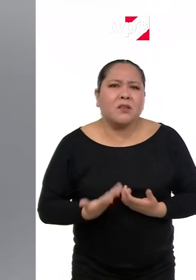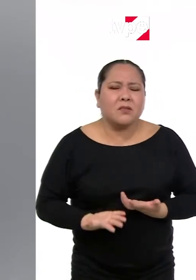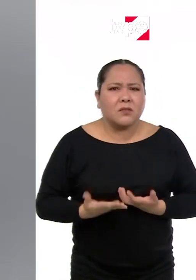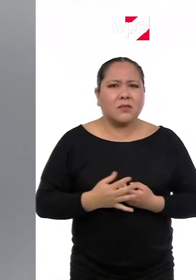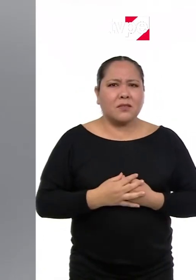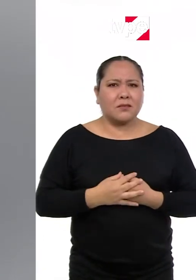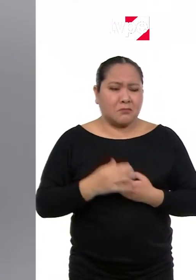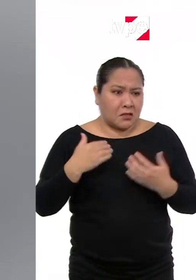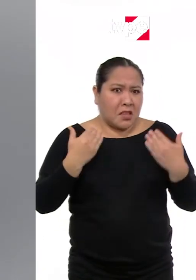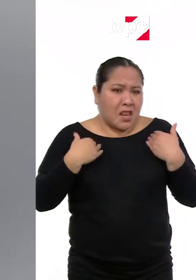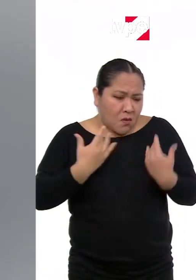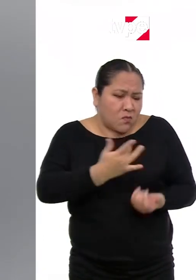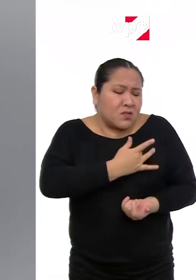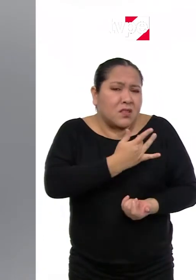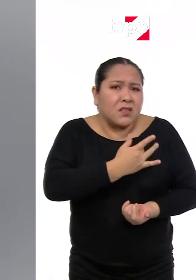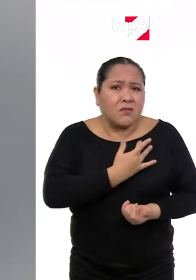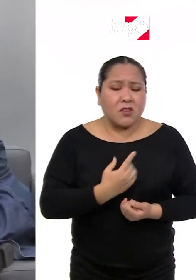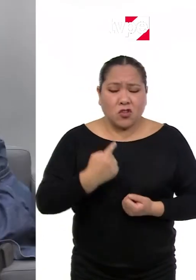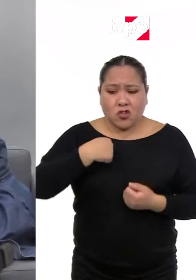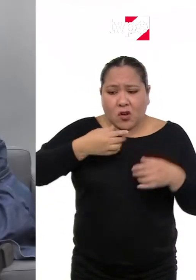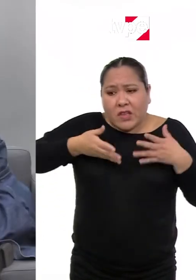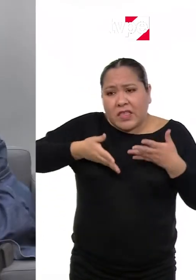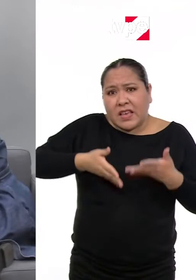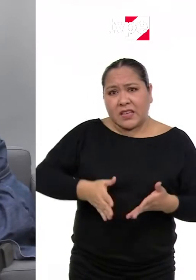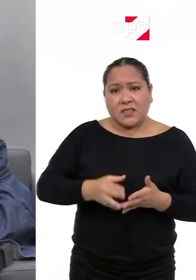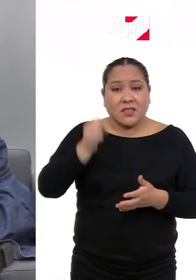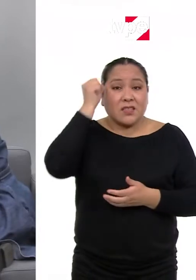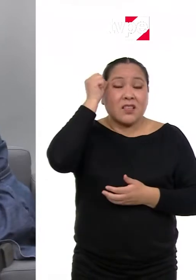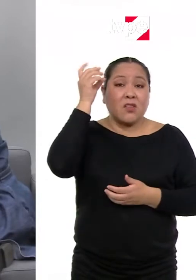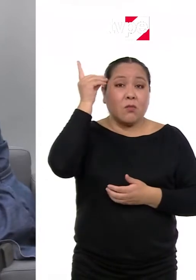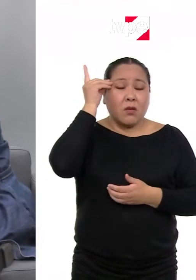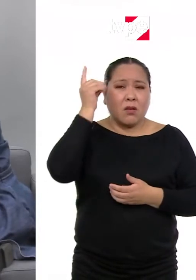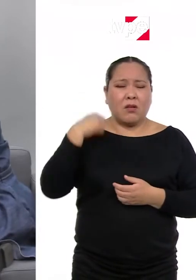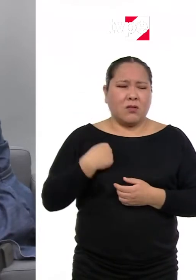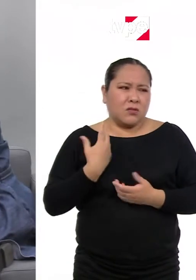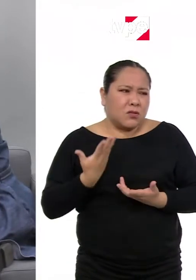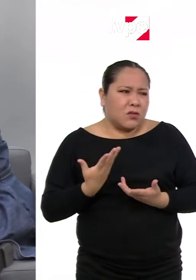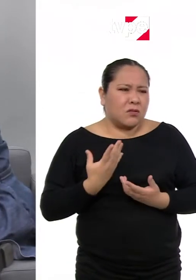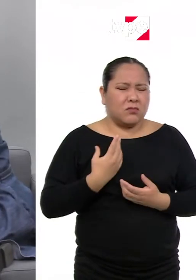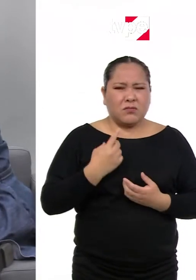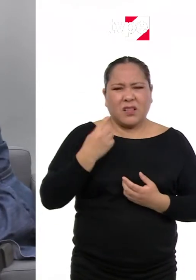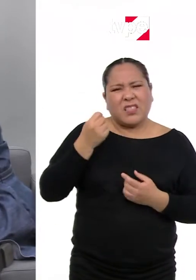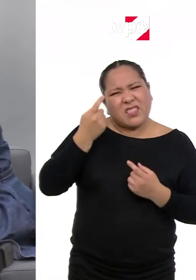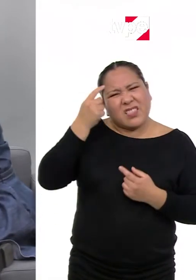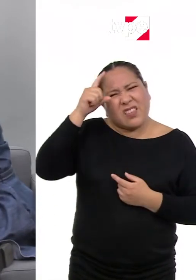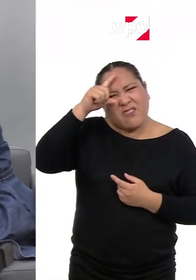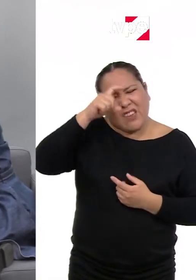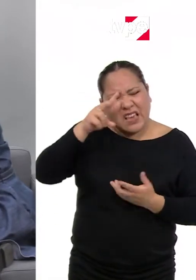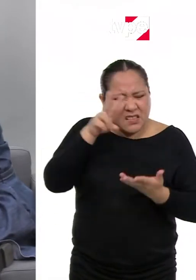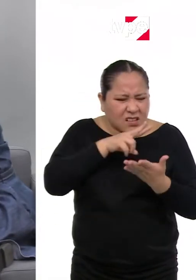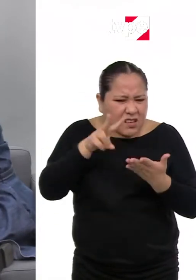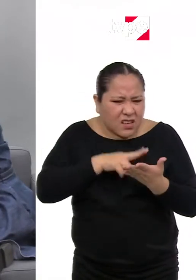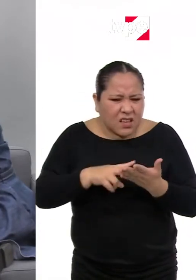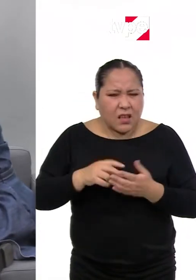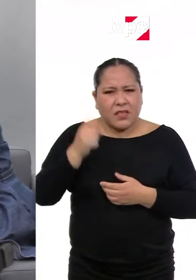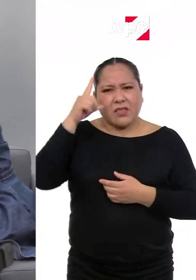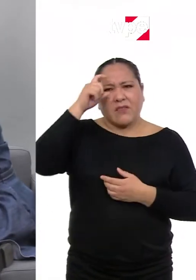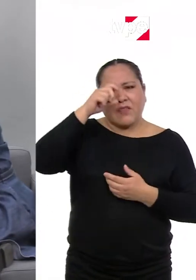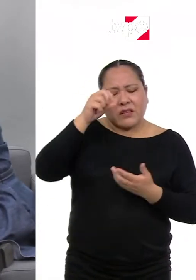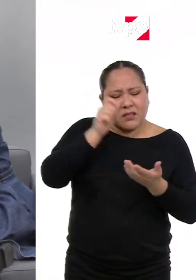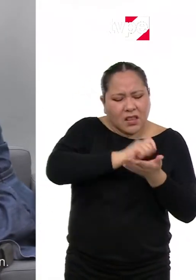personas y tenemos sentimientos. Yo nací en síndrome de Down. Me costaba mucho leer, me costaba